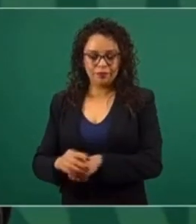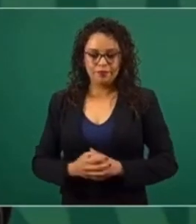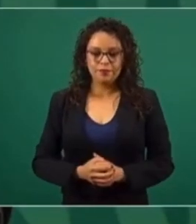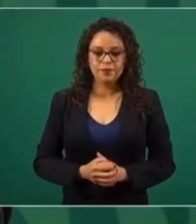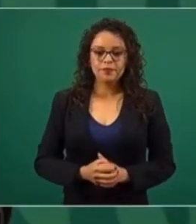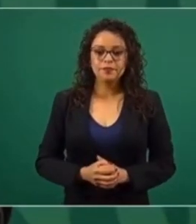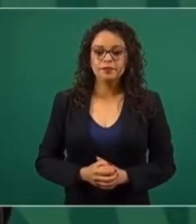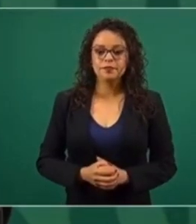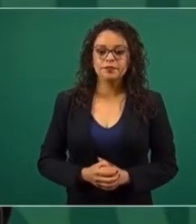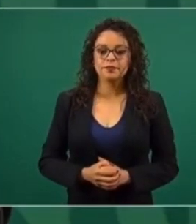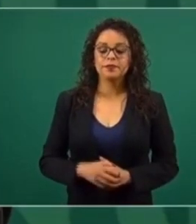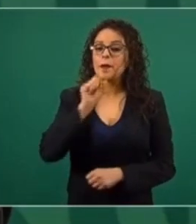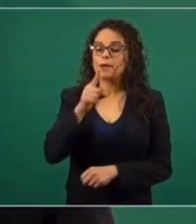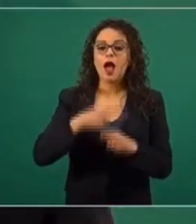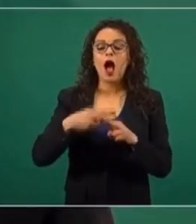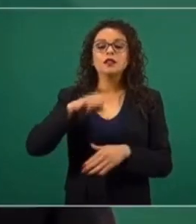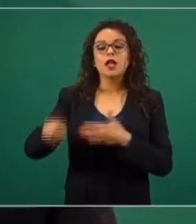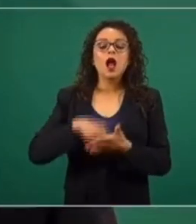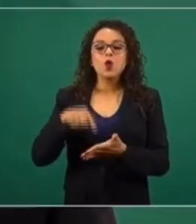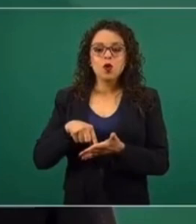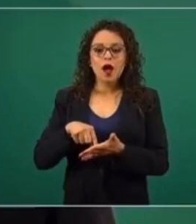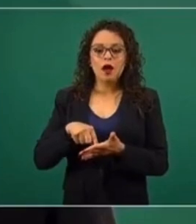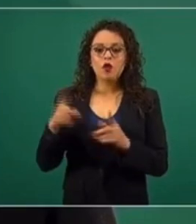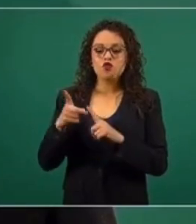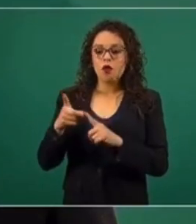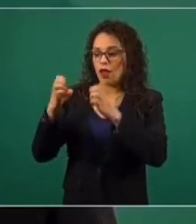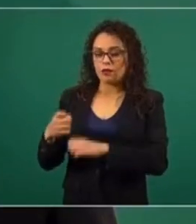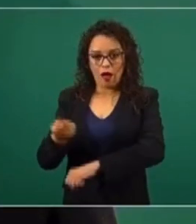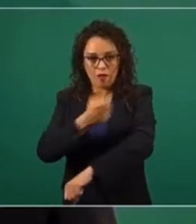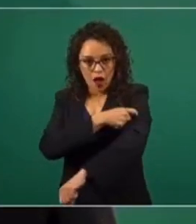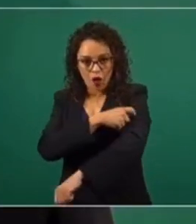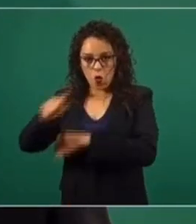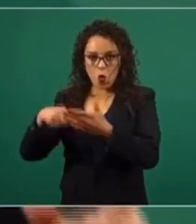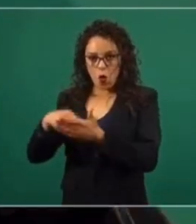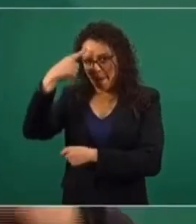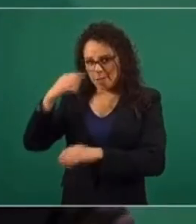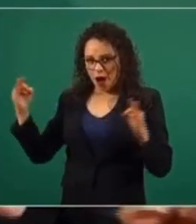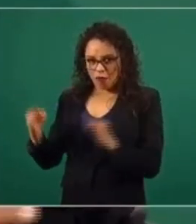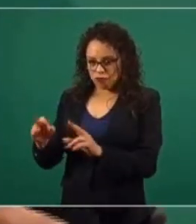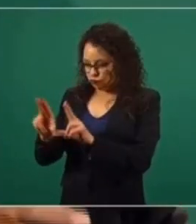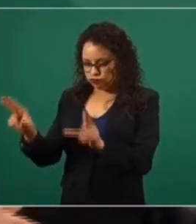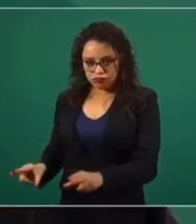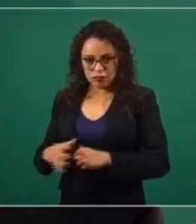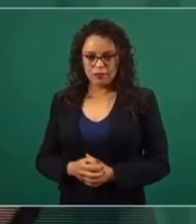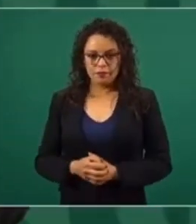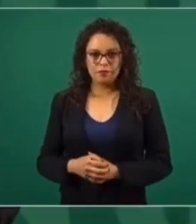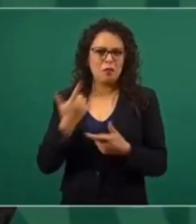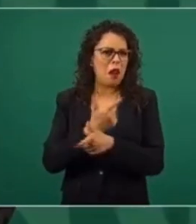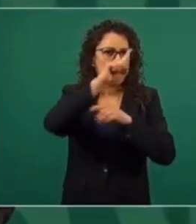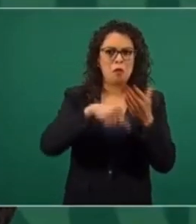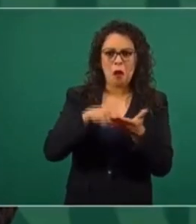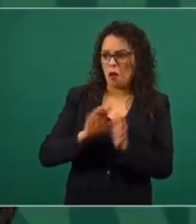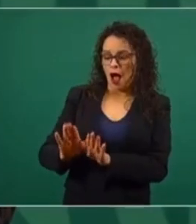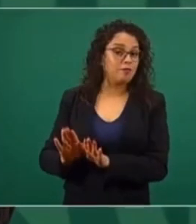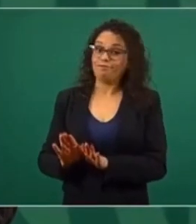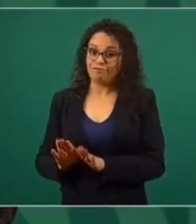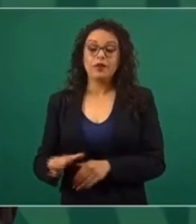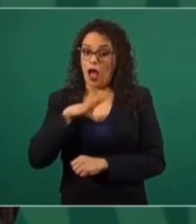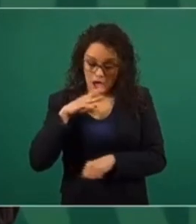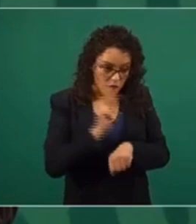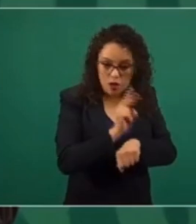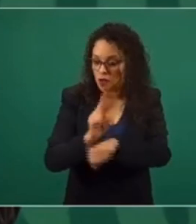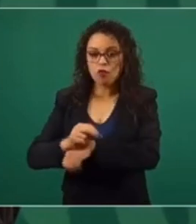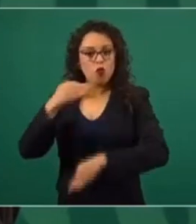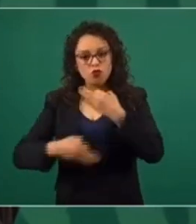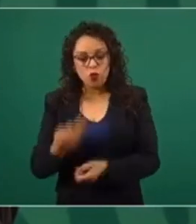Incluso los lugares en donde va a permanecer la vacuna, los centros de refrigeración, no es que se va a dejar en cualquier parte. No va haber vigilancia en todo.